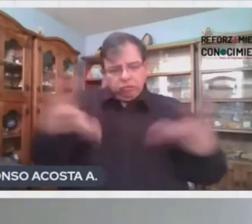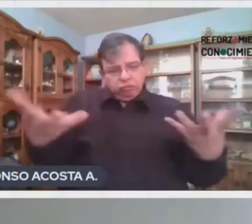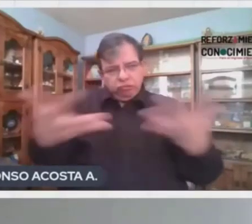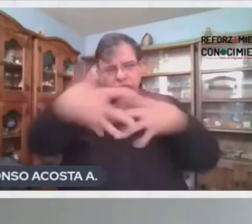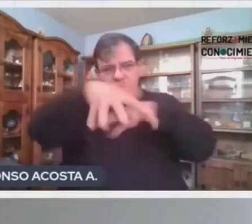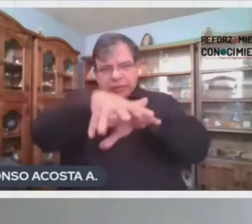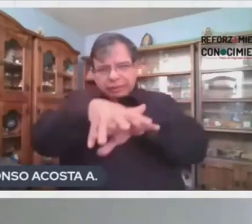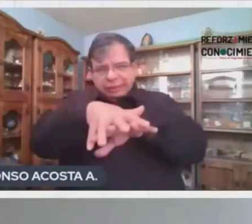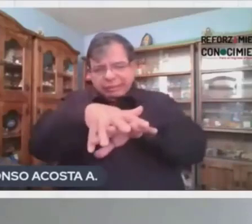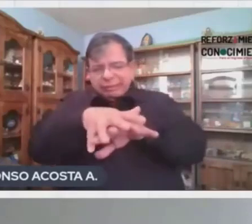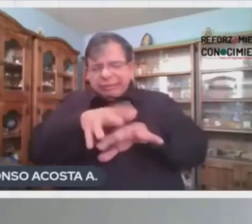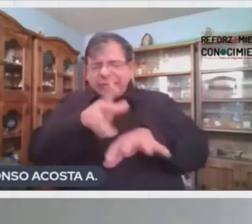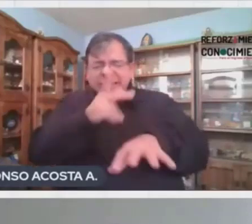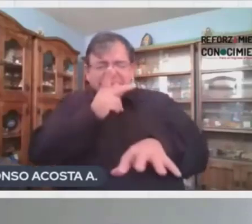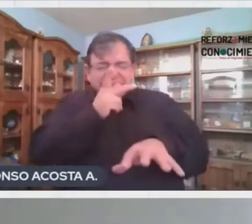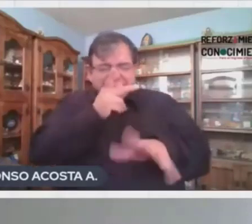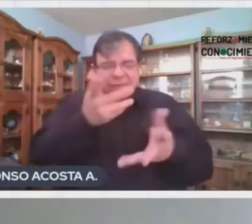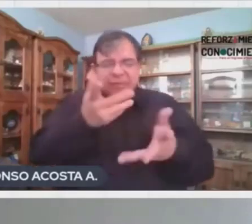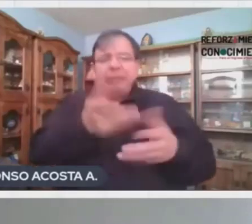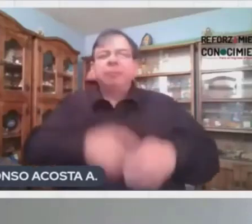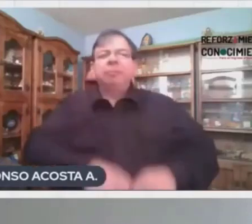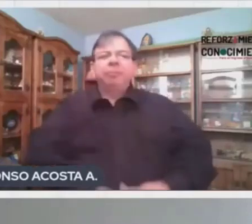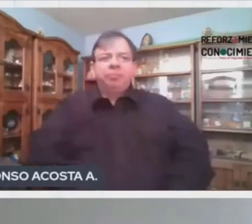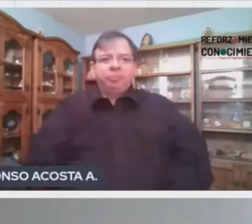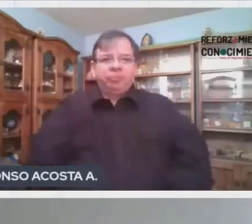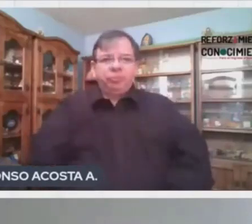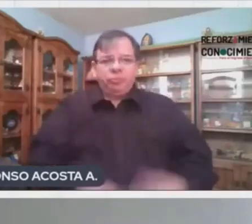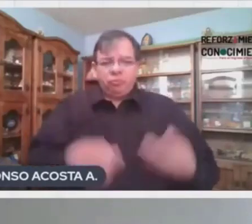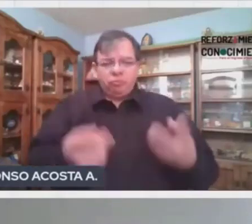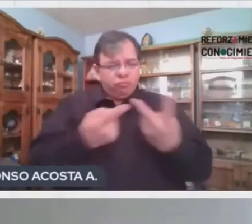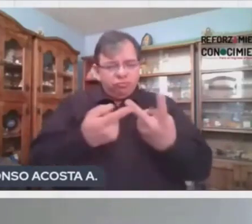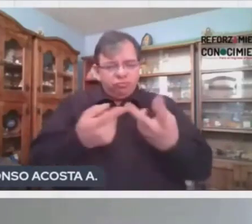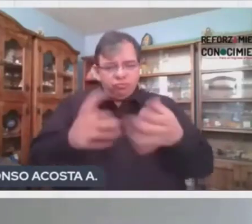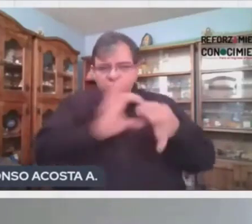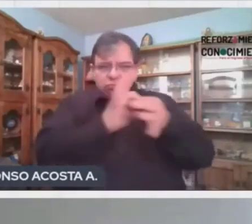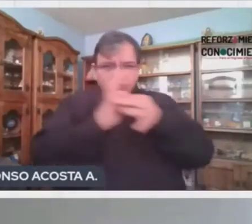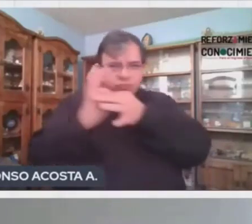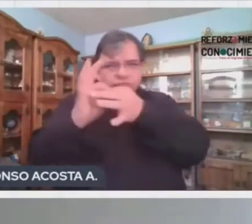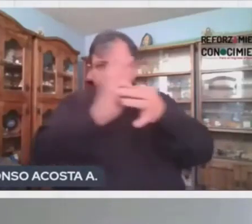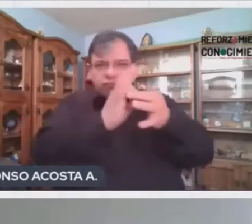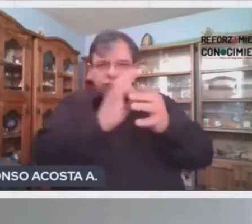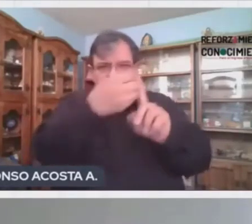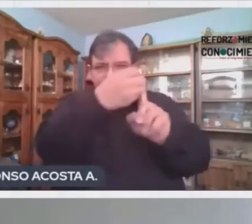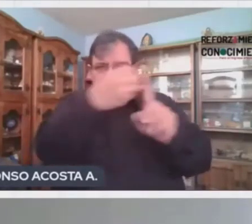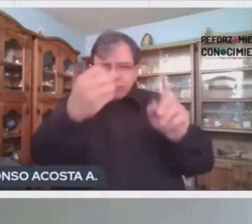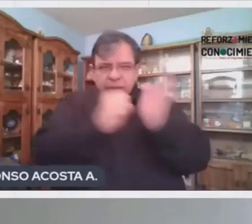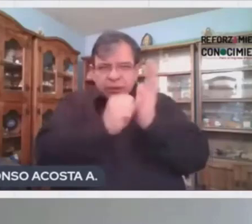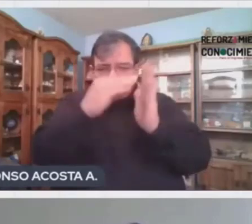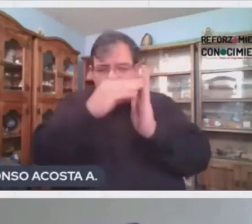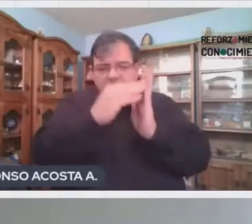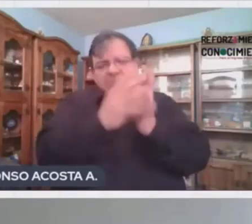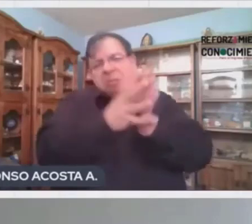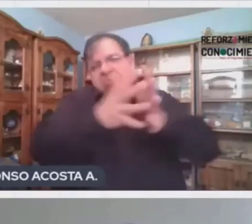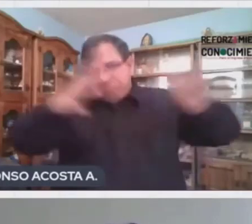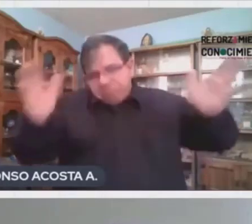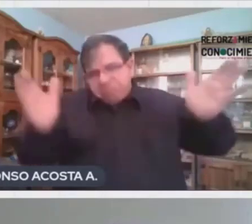Ay, casi lo olvido, abióticos. Y los dos están unidos formando sistemas grandes o pequeños, ¿no?